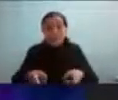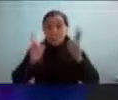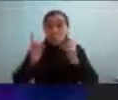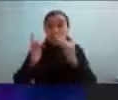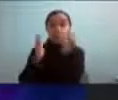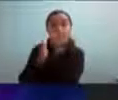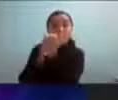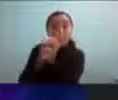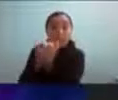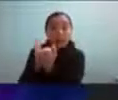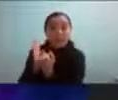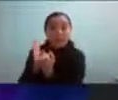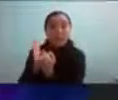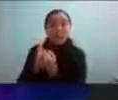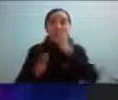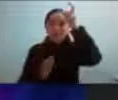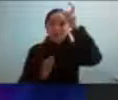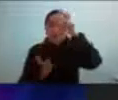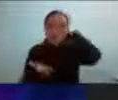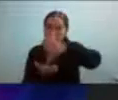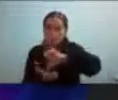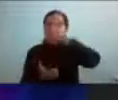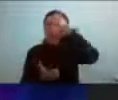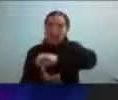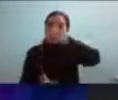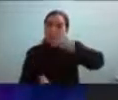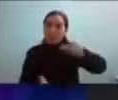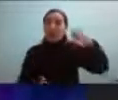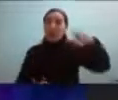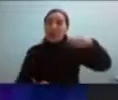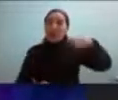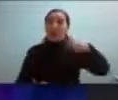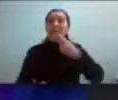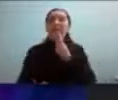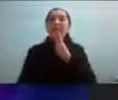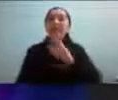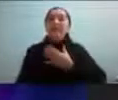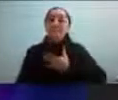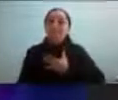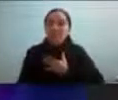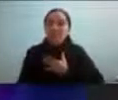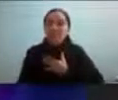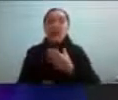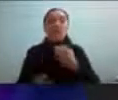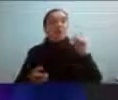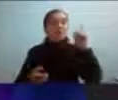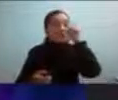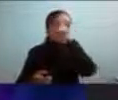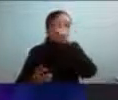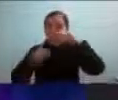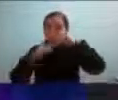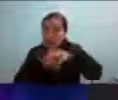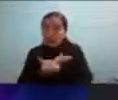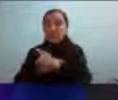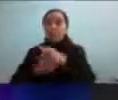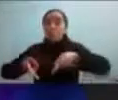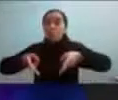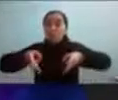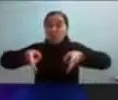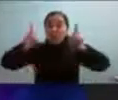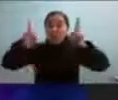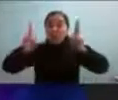centrada en la persona y con una calidad de vida dificultades también en el acceso a sus derechos universales incluida la